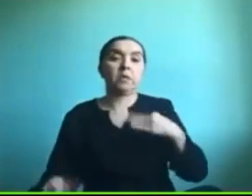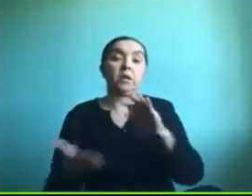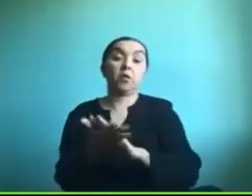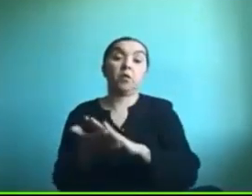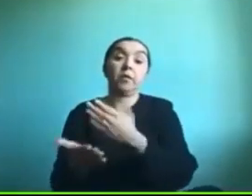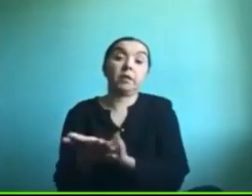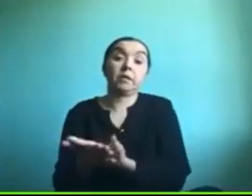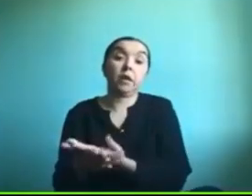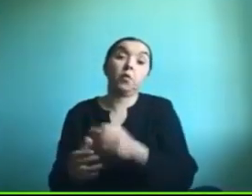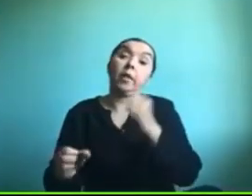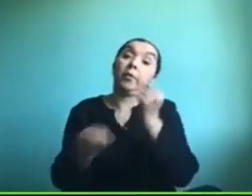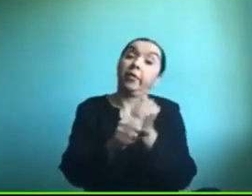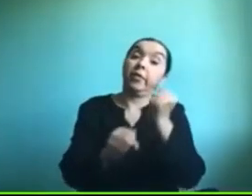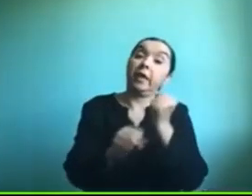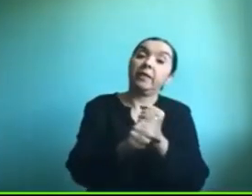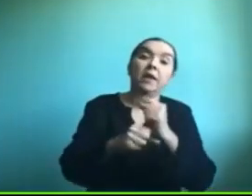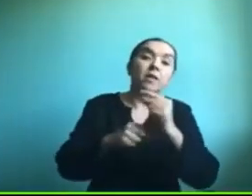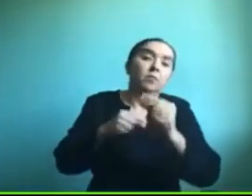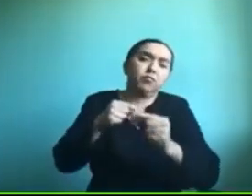gestiones pero vamos de a poquito